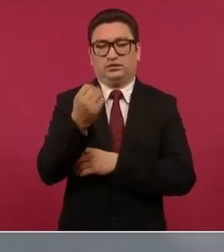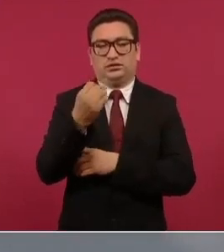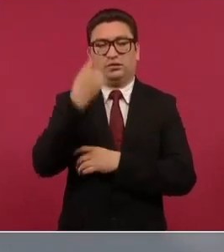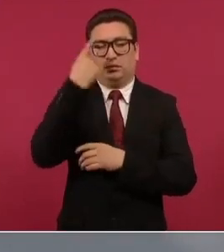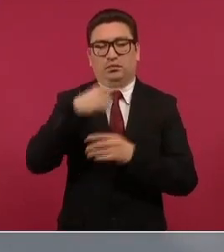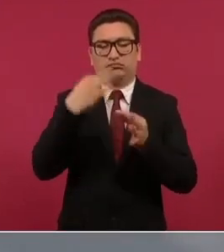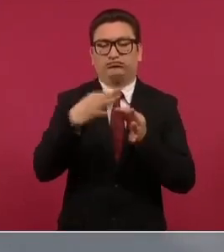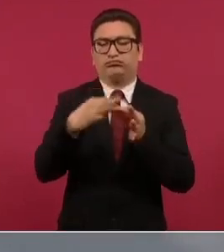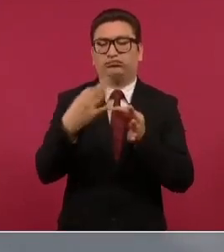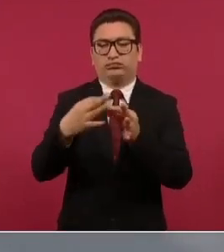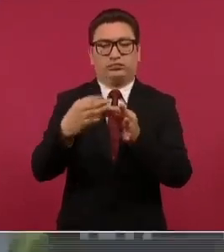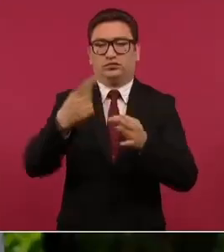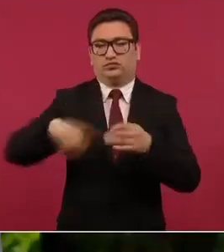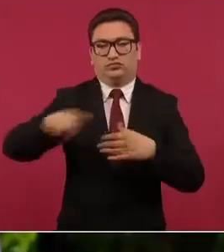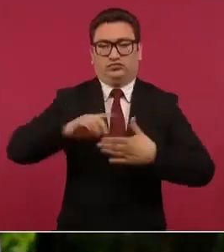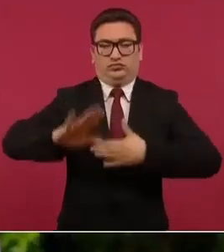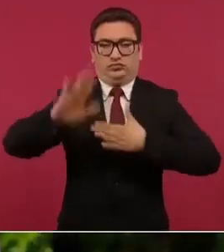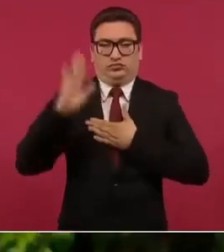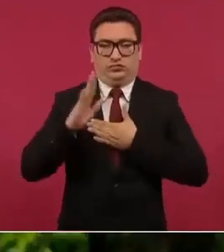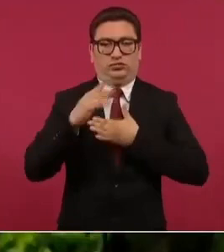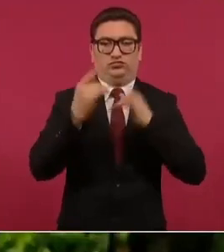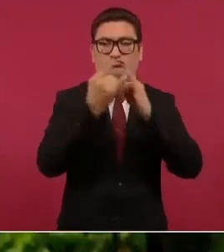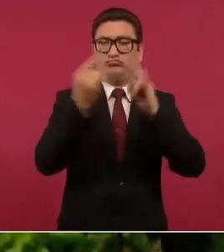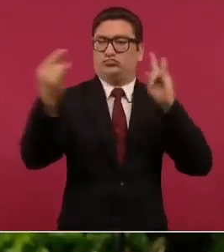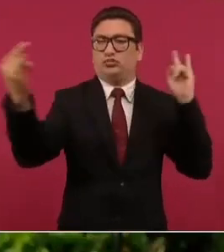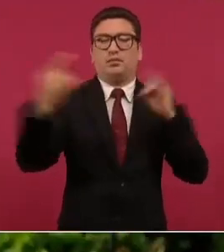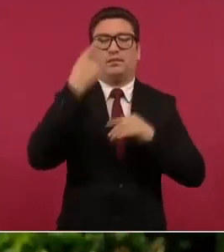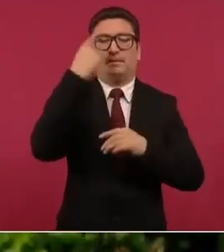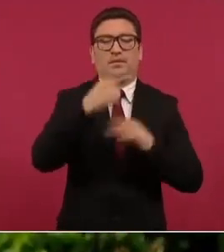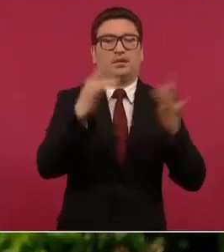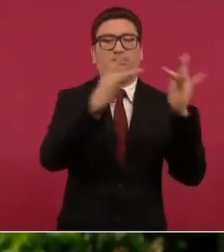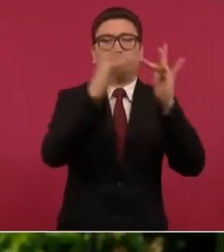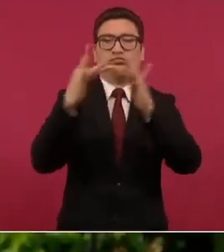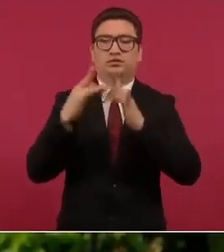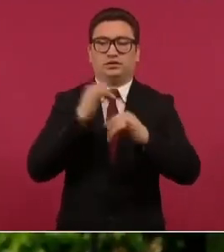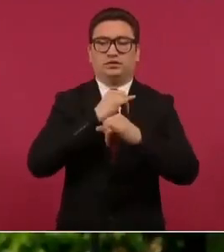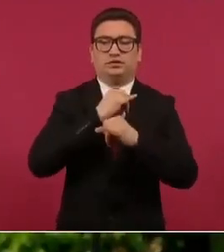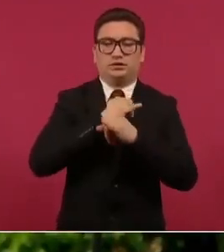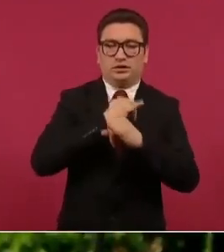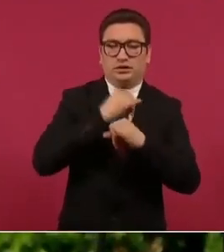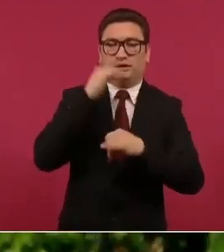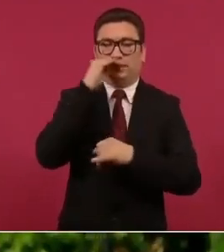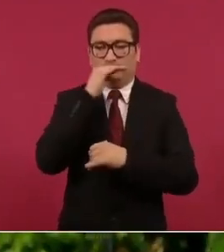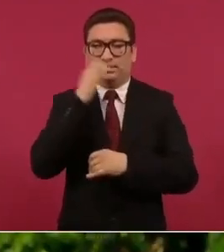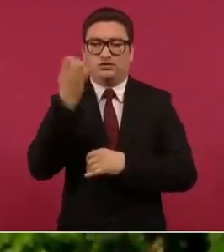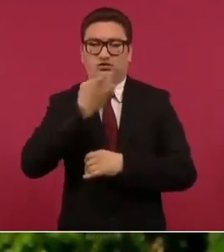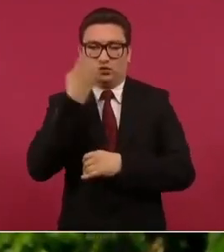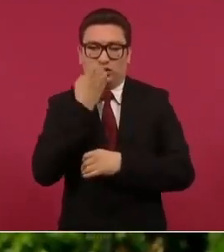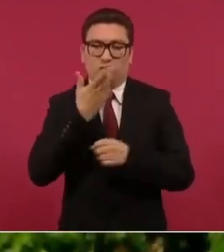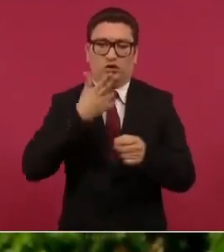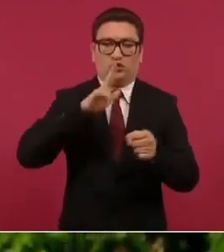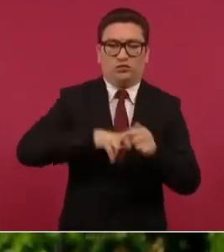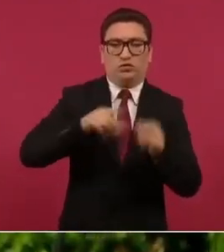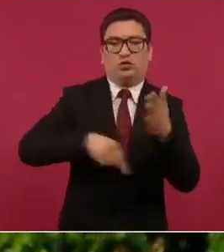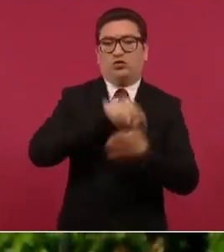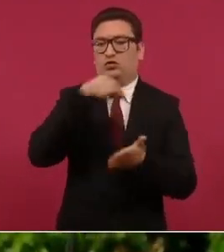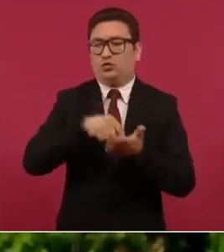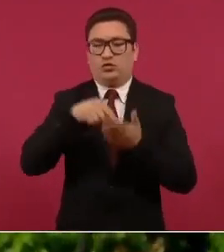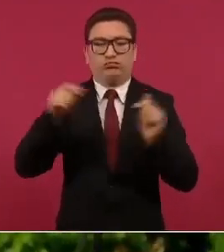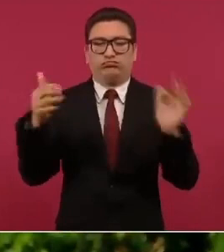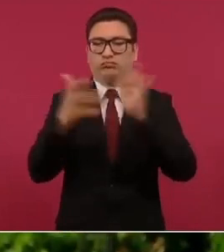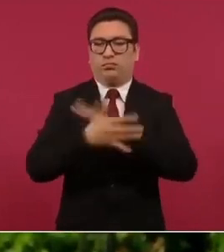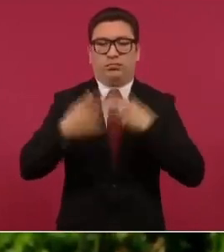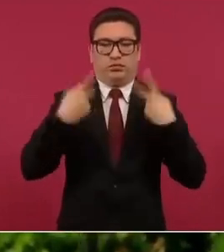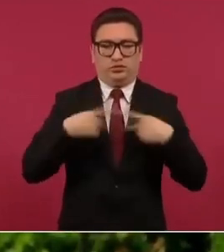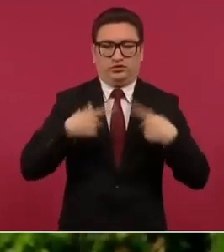compromiso de garantizar el servicio de internet gratuito en escuelas hospitales y espacios públicos en